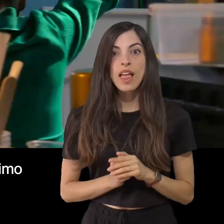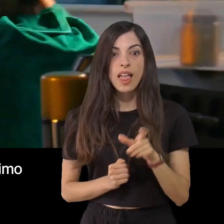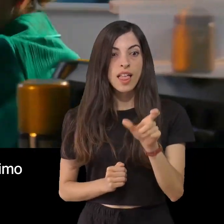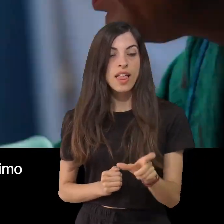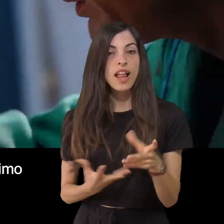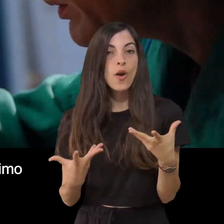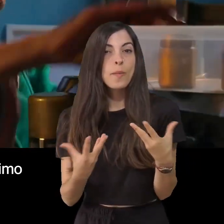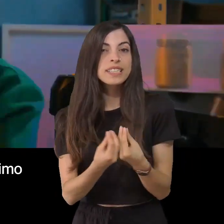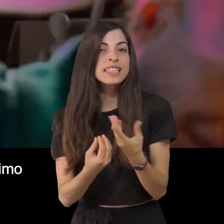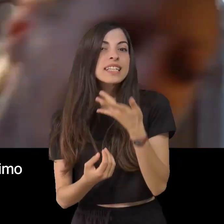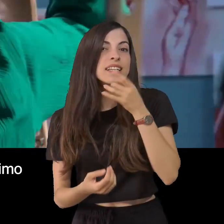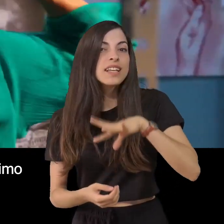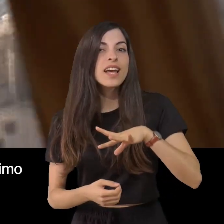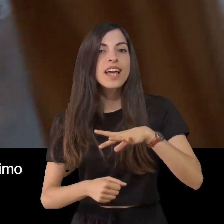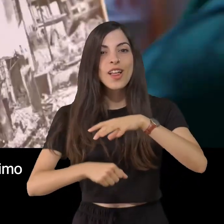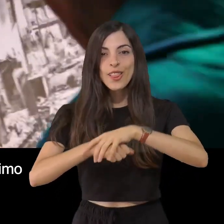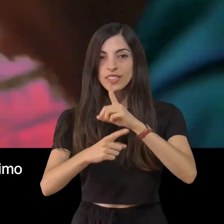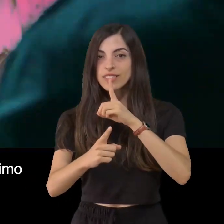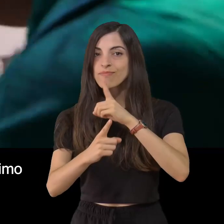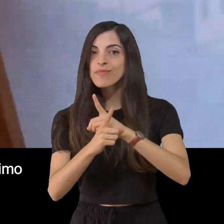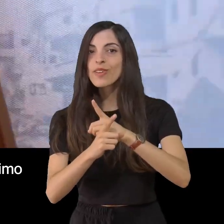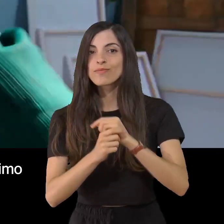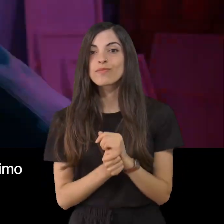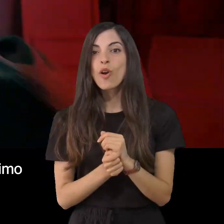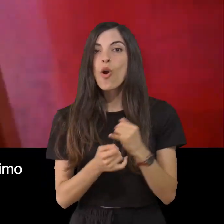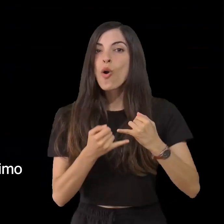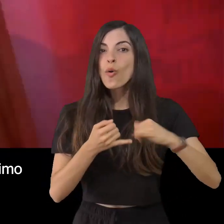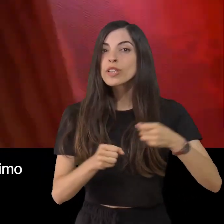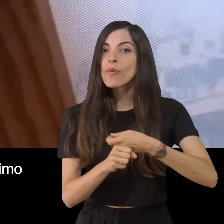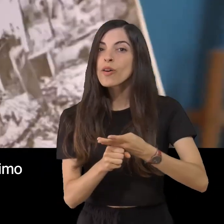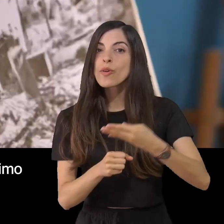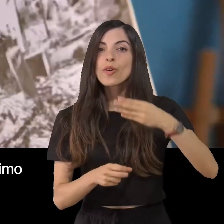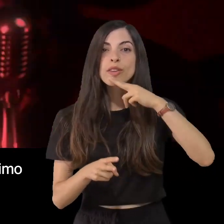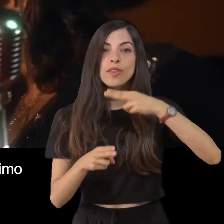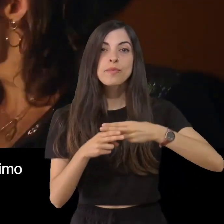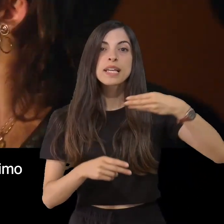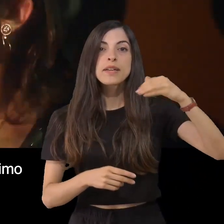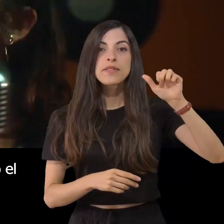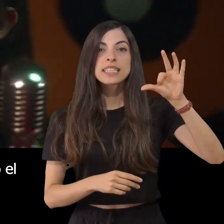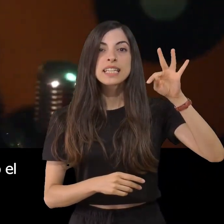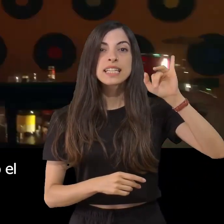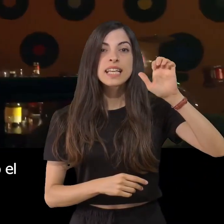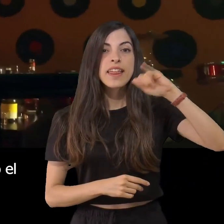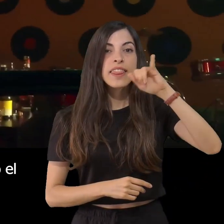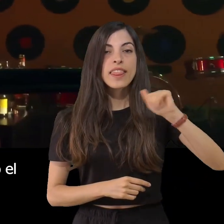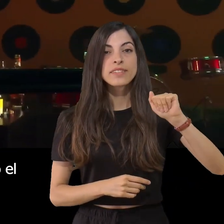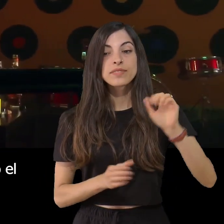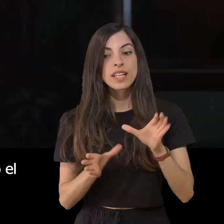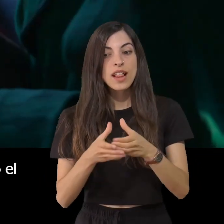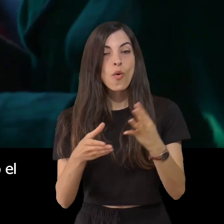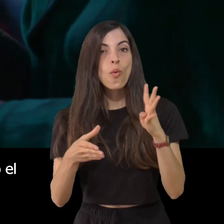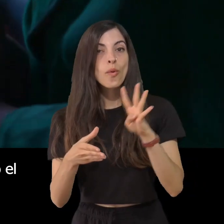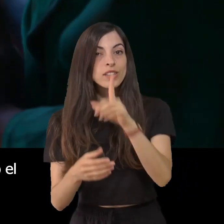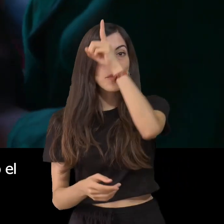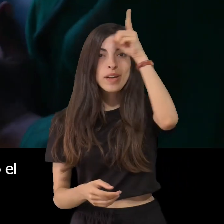A Lori Meyers le acompañarán los enemigos con su último álbum, Bestieza, en el que el cuarteto madrileño